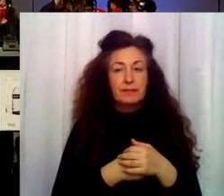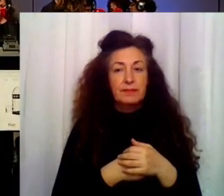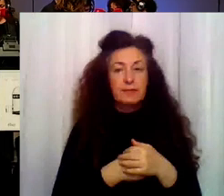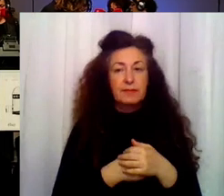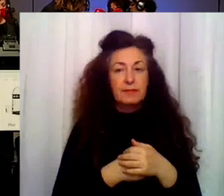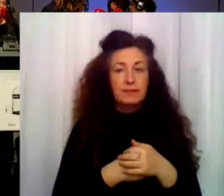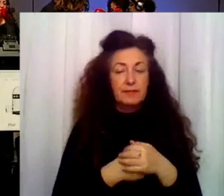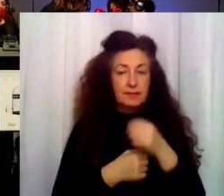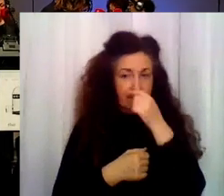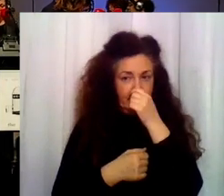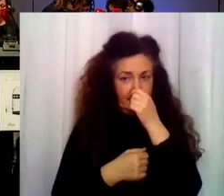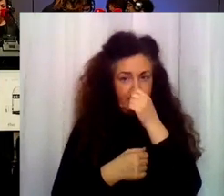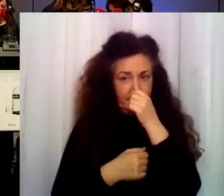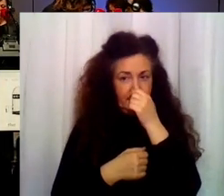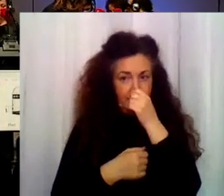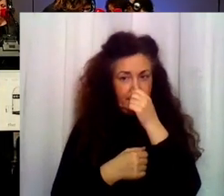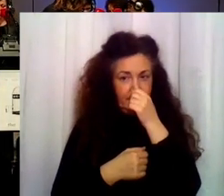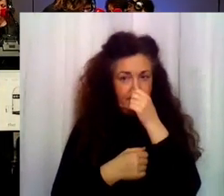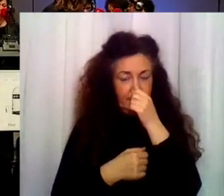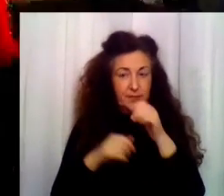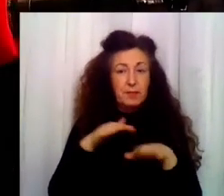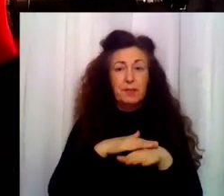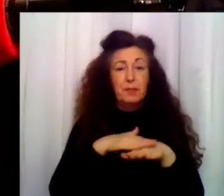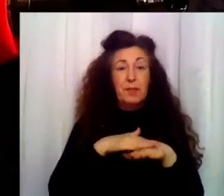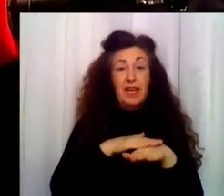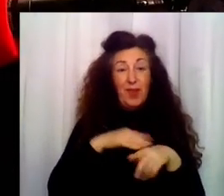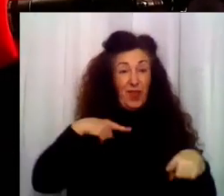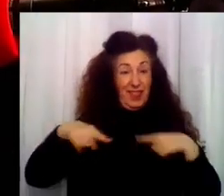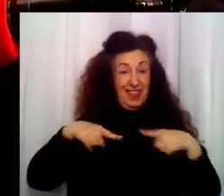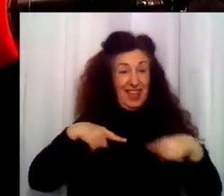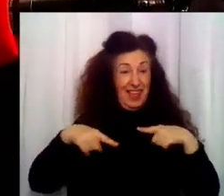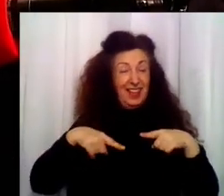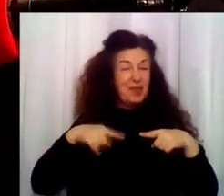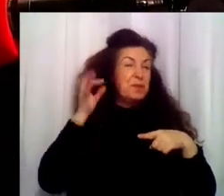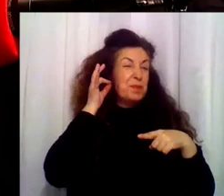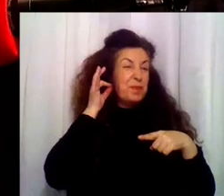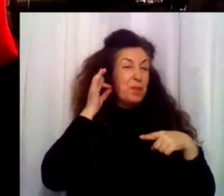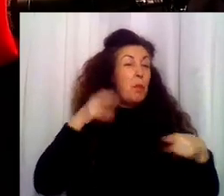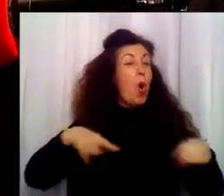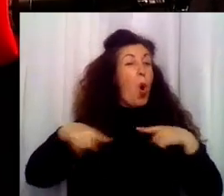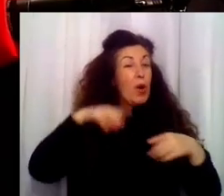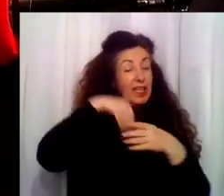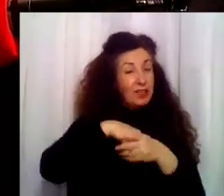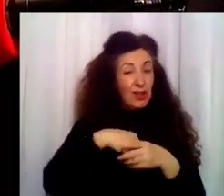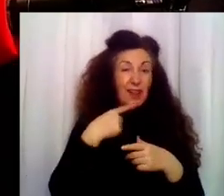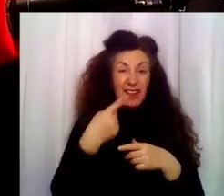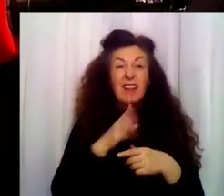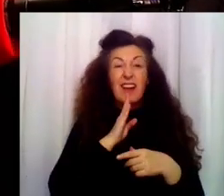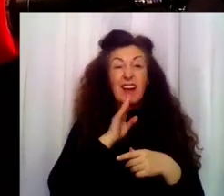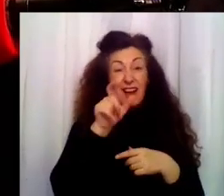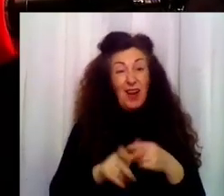pero no sé qué deciros. No tengo palabras. Solo parece que una compañera de piso sabía que